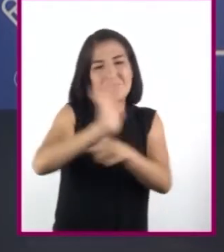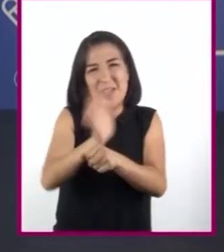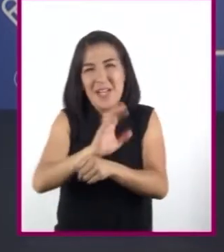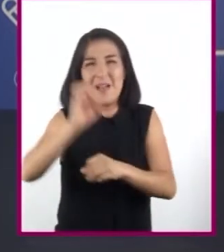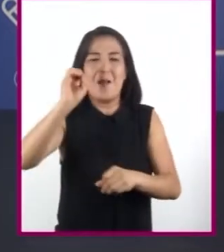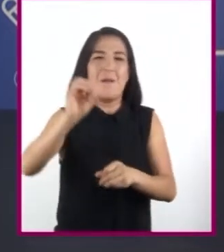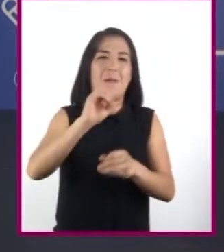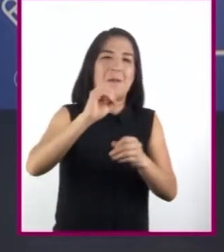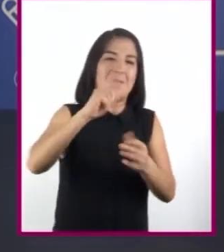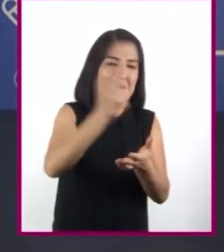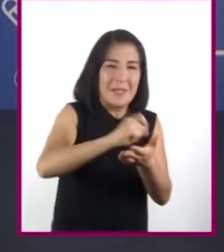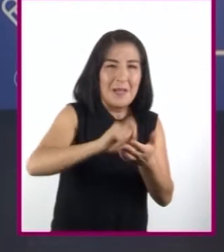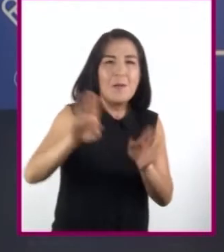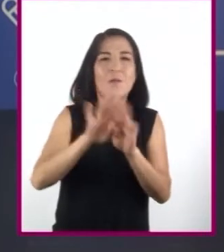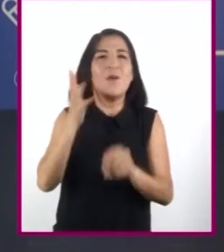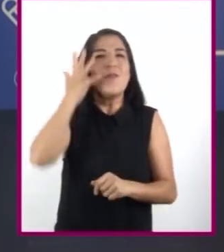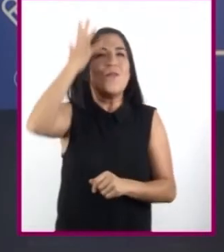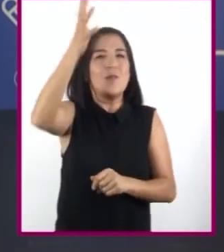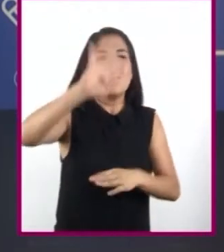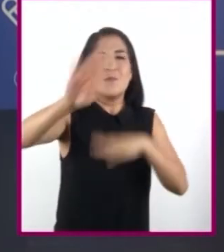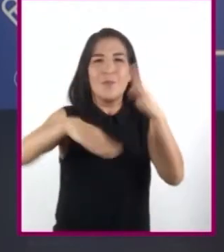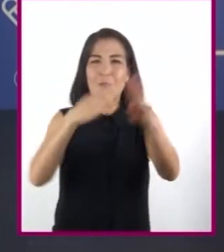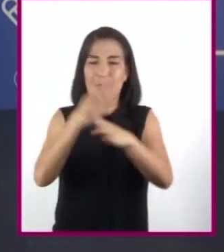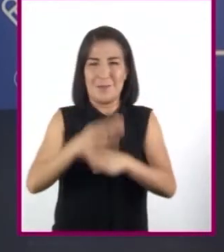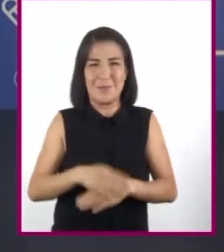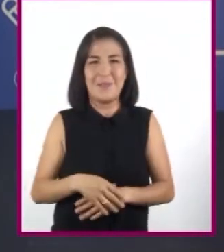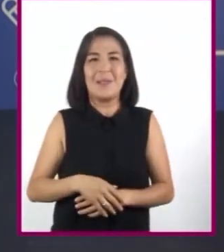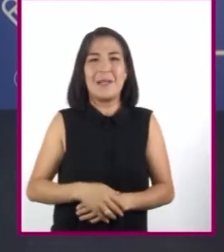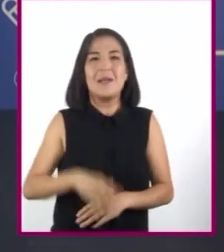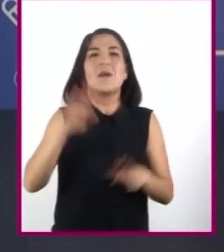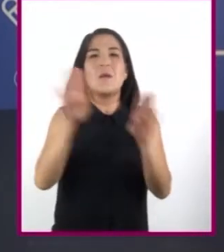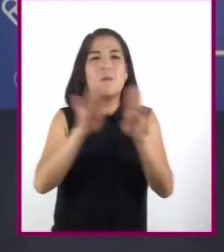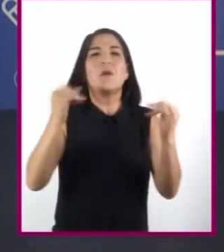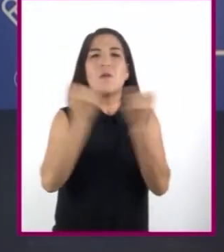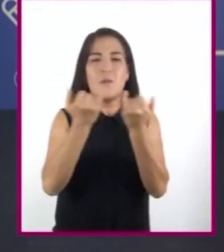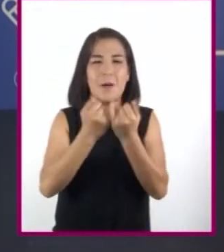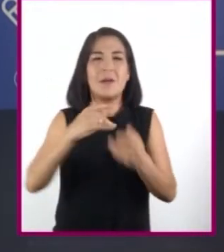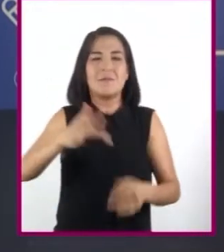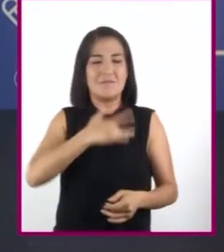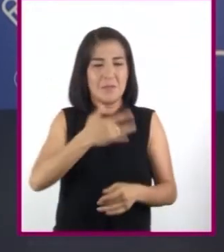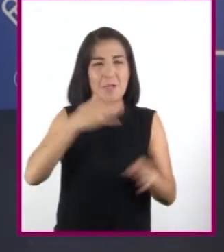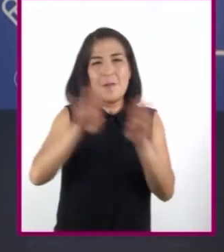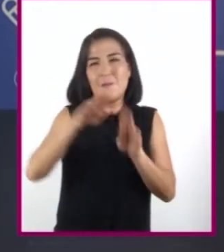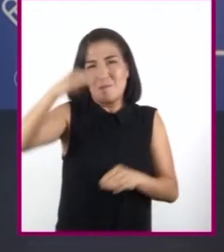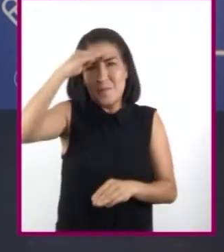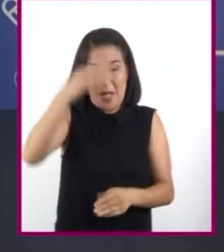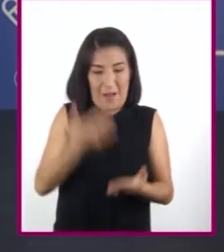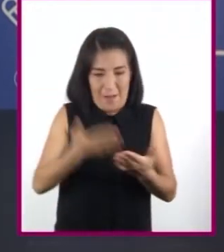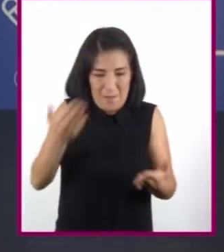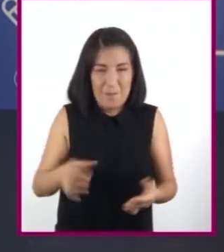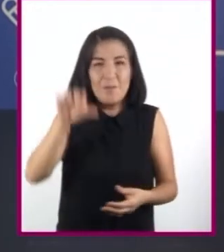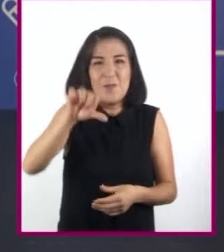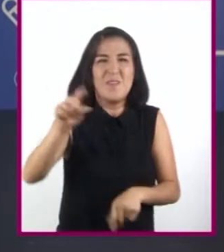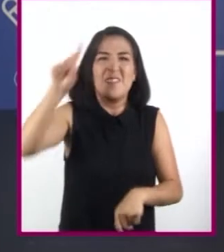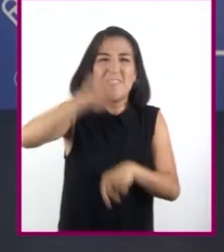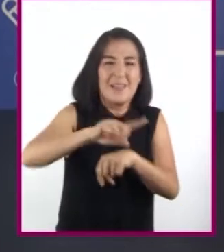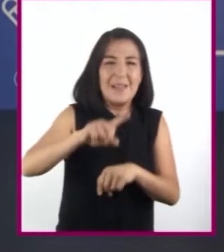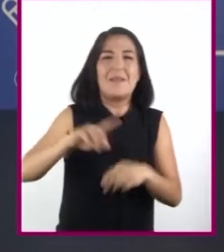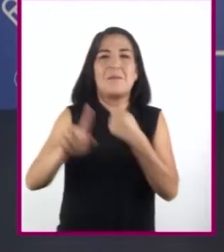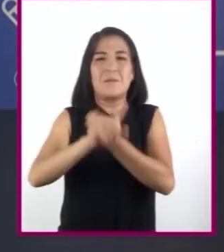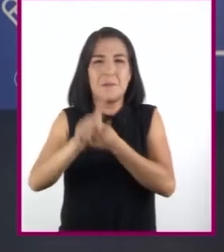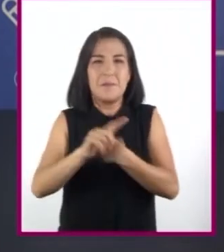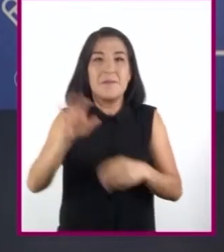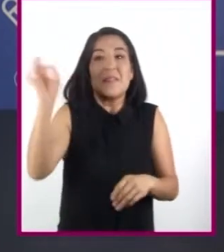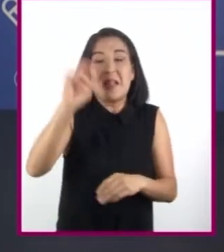mundo en el futuro. También es importante reflexionar sobre lo que estamos viviendo hoy en día. Quizá algún autor ya había